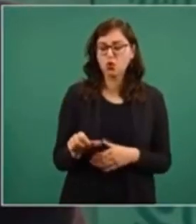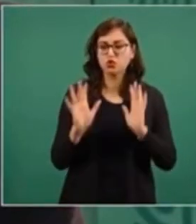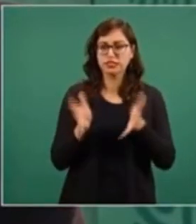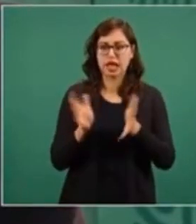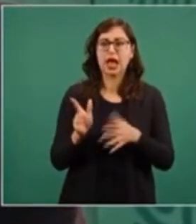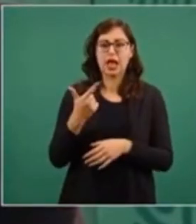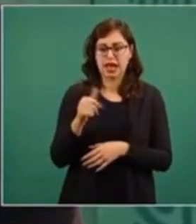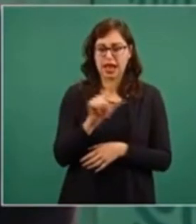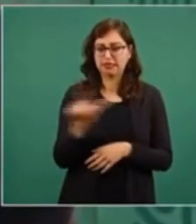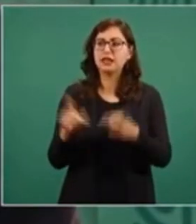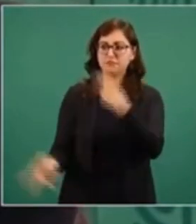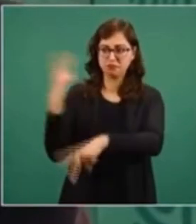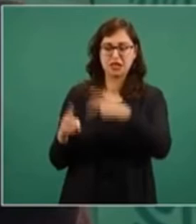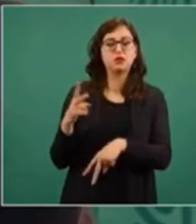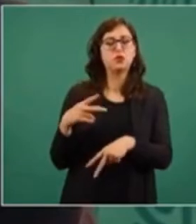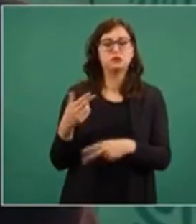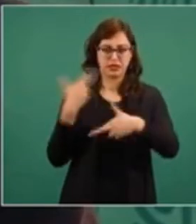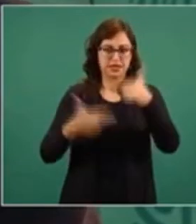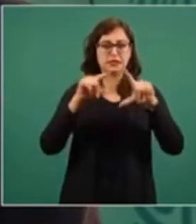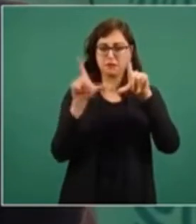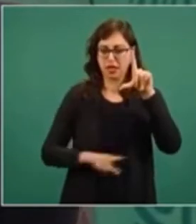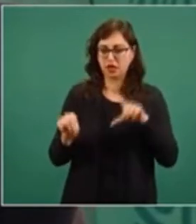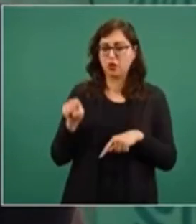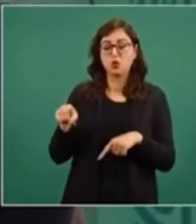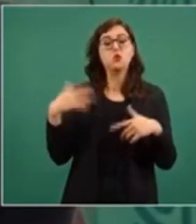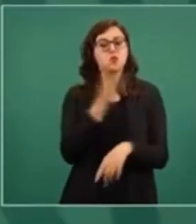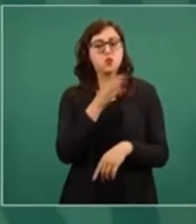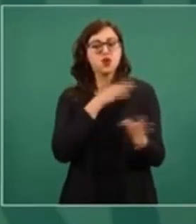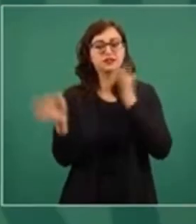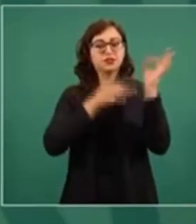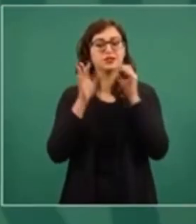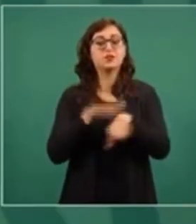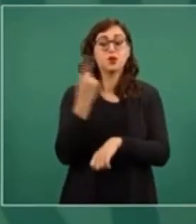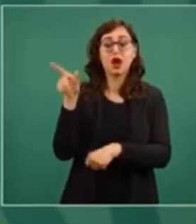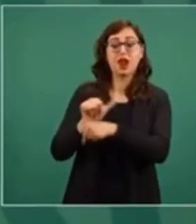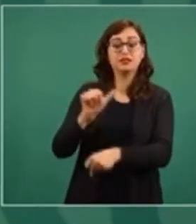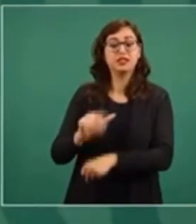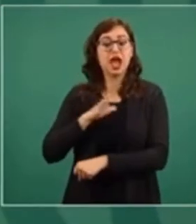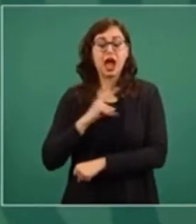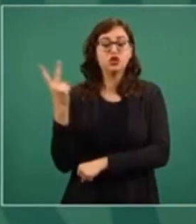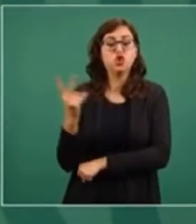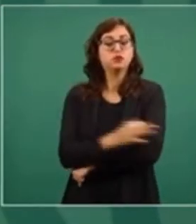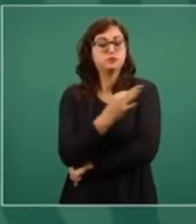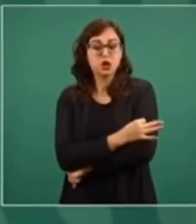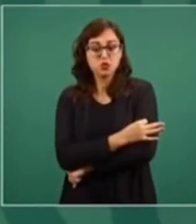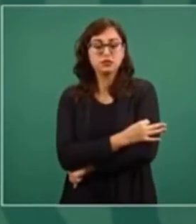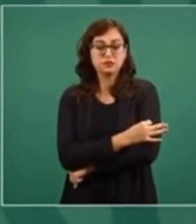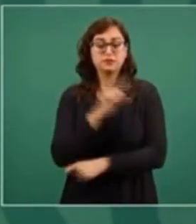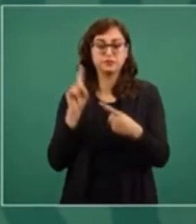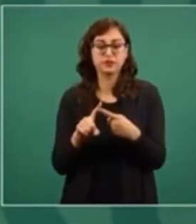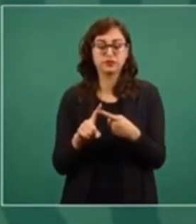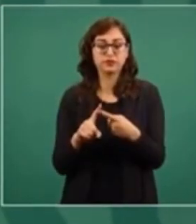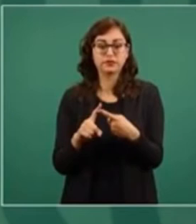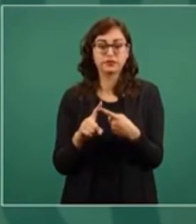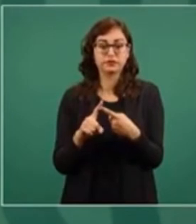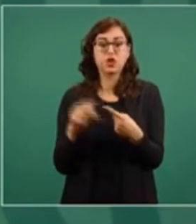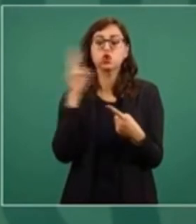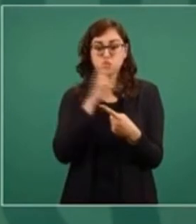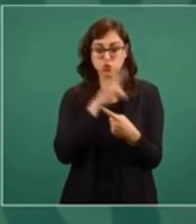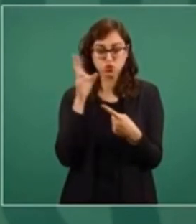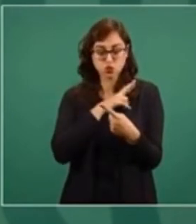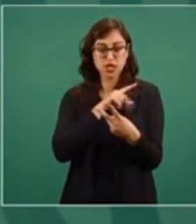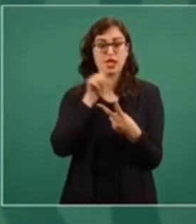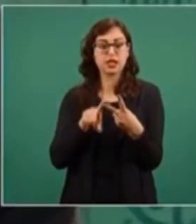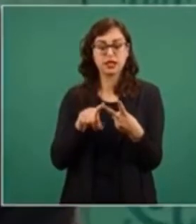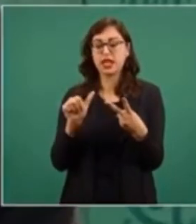doctor Hugo López-Gatell trae buenas noticias, porque tenemos ahí dos vacunas en Argentina, dos posibilidades. Una vacuna de una farmacéutica rusa